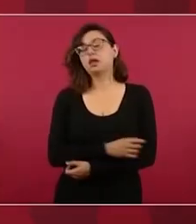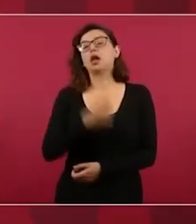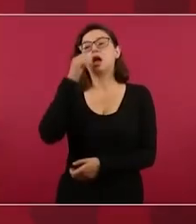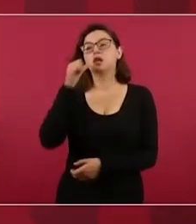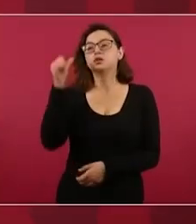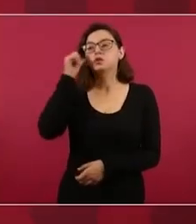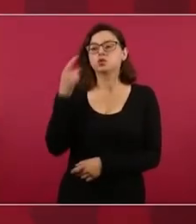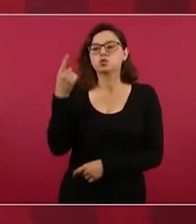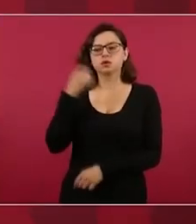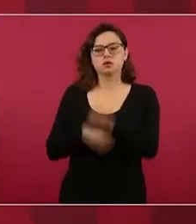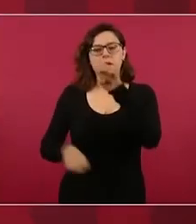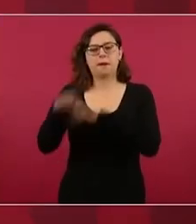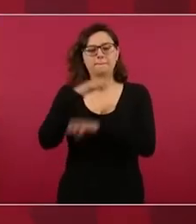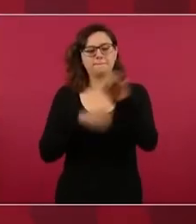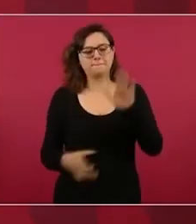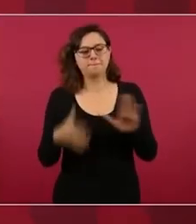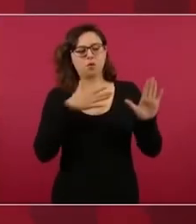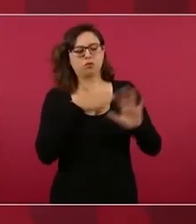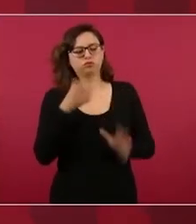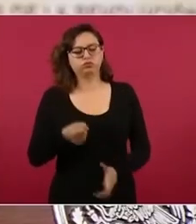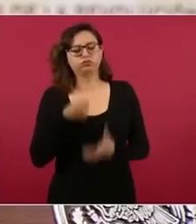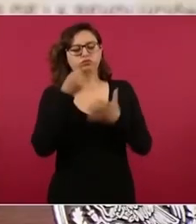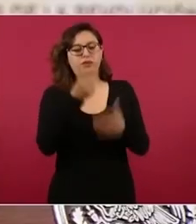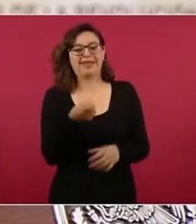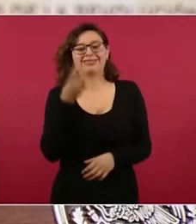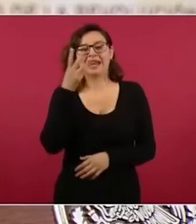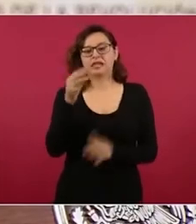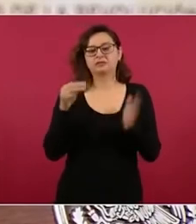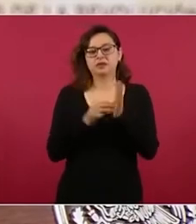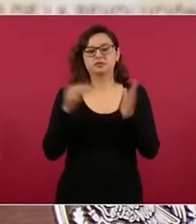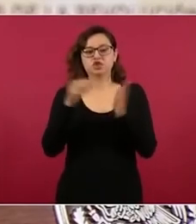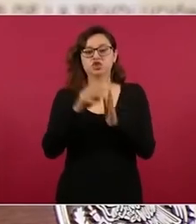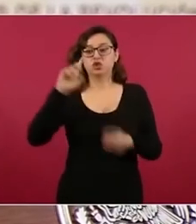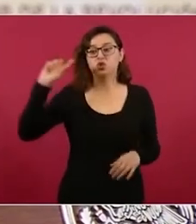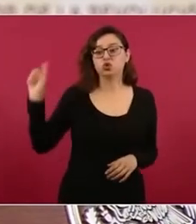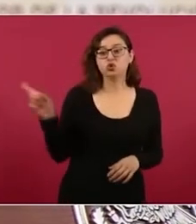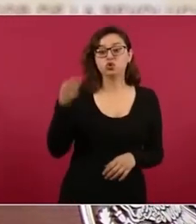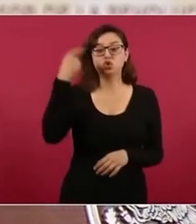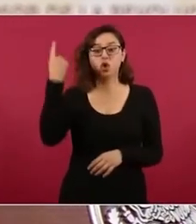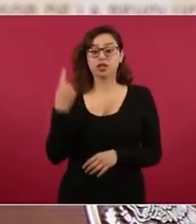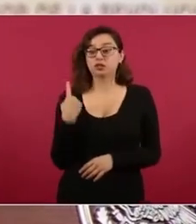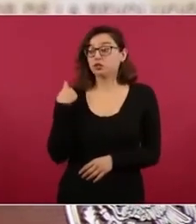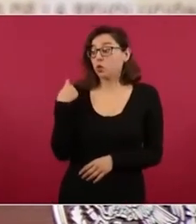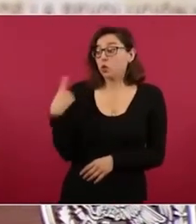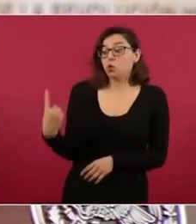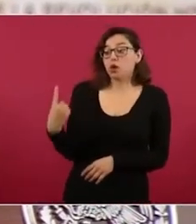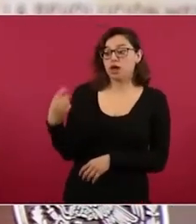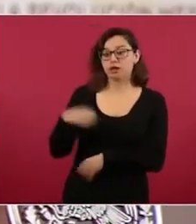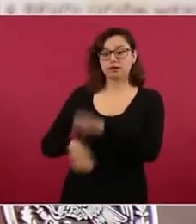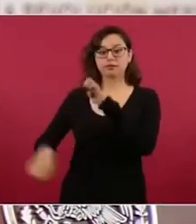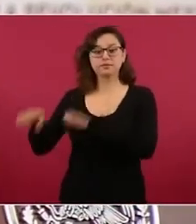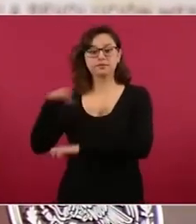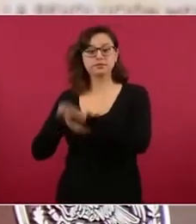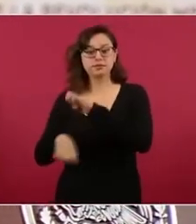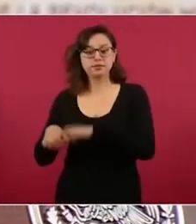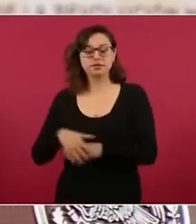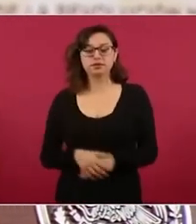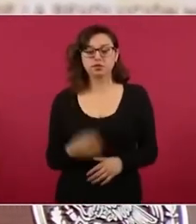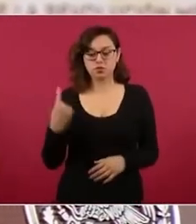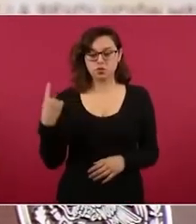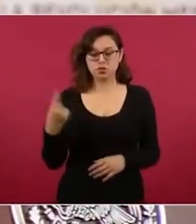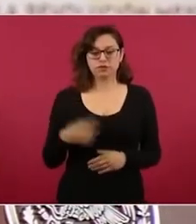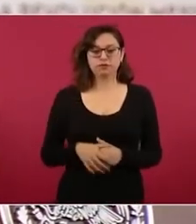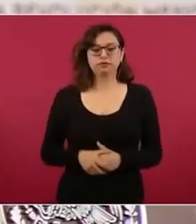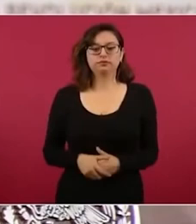de dólares una empresa de ayer a ver si nos a ver de las